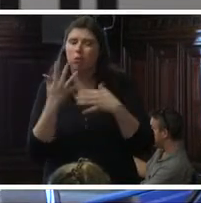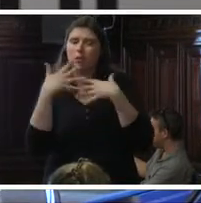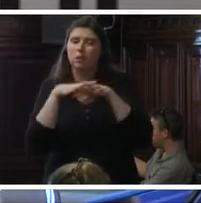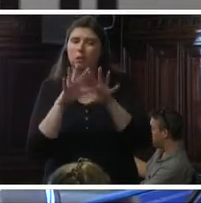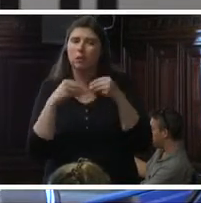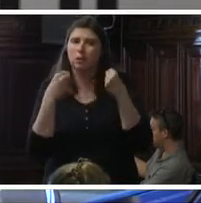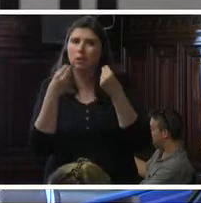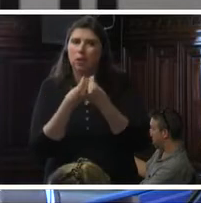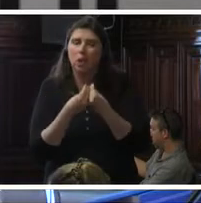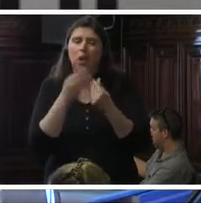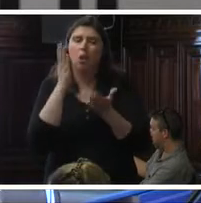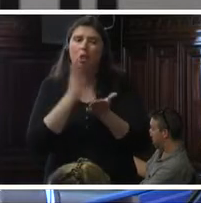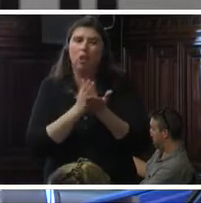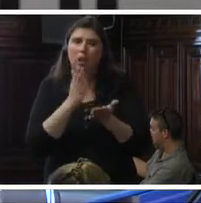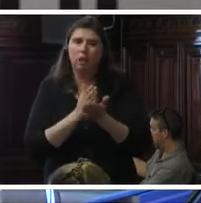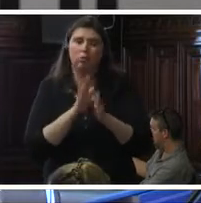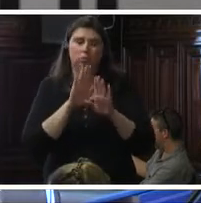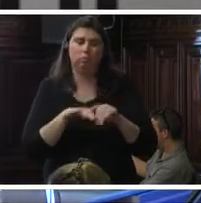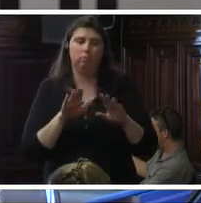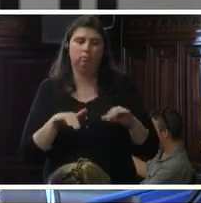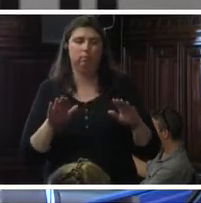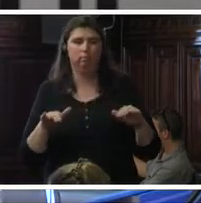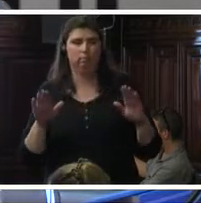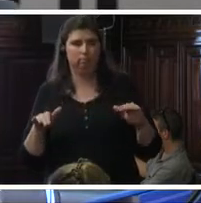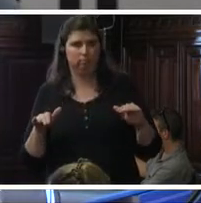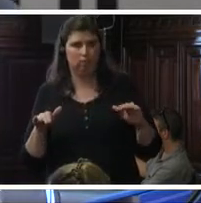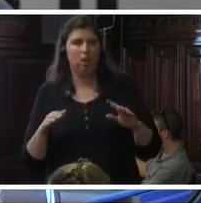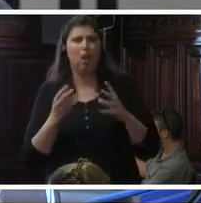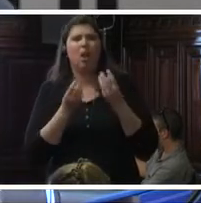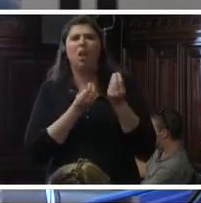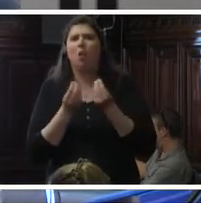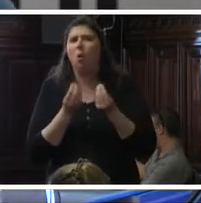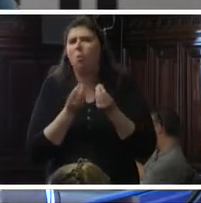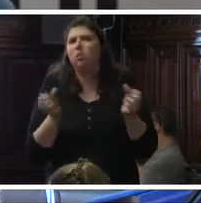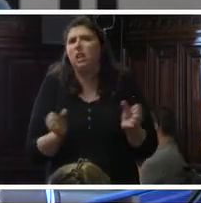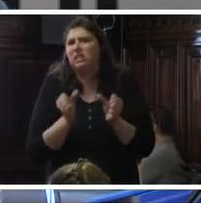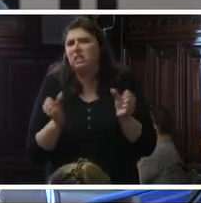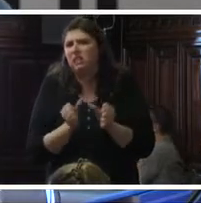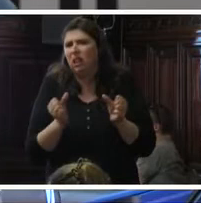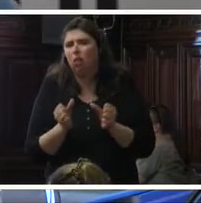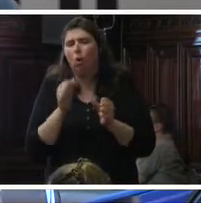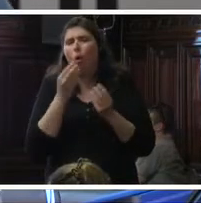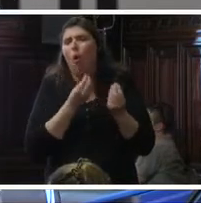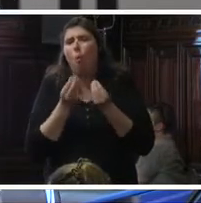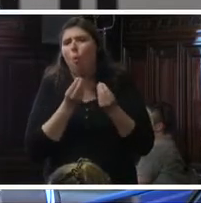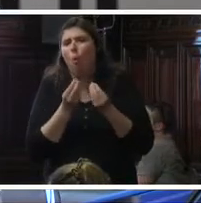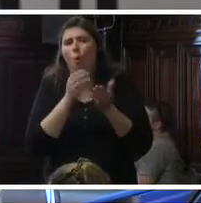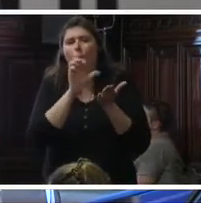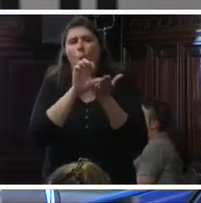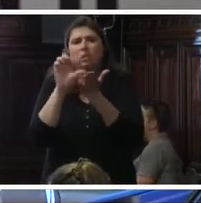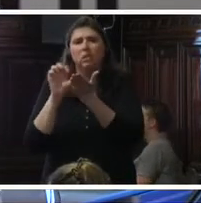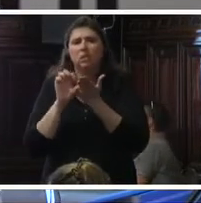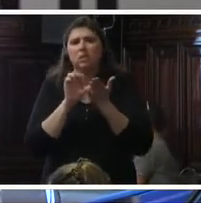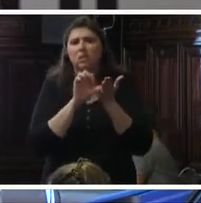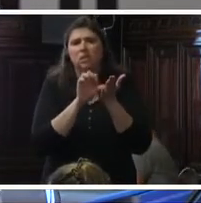derechos de la niñez. Y cómo están funcionando estos sistemas en nuestros